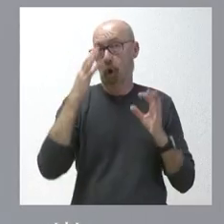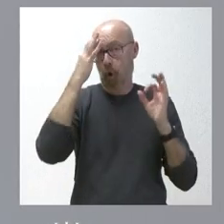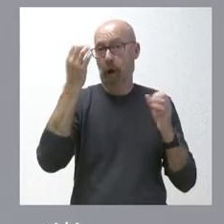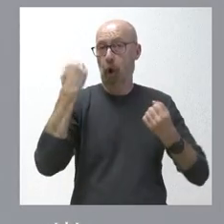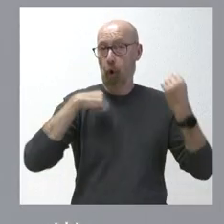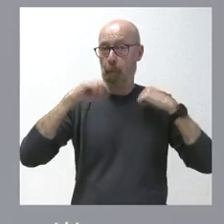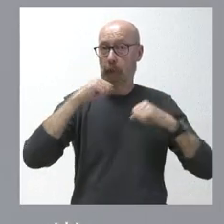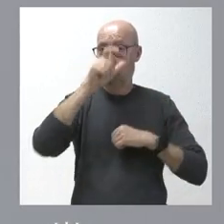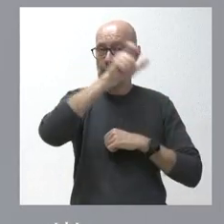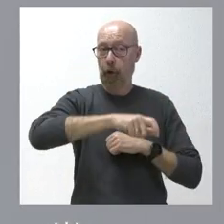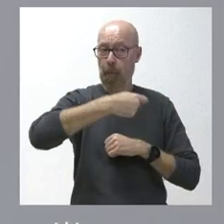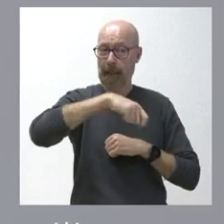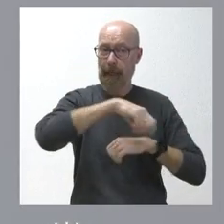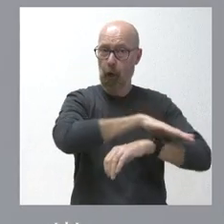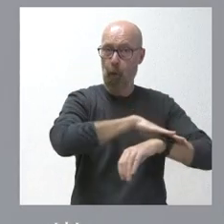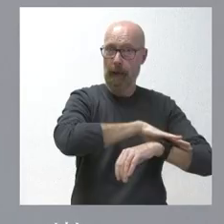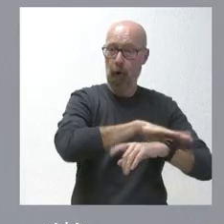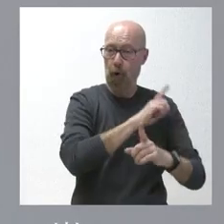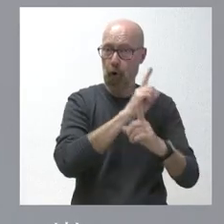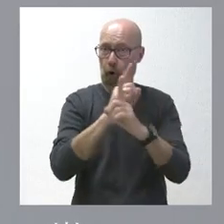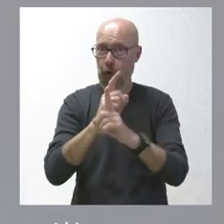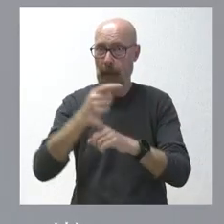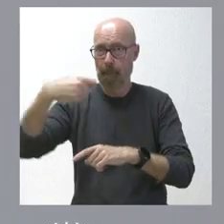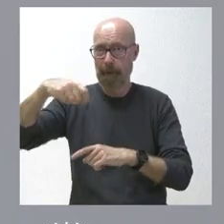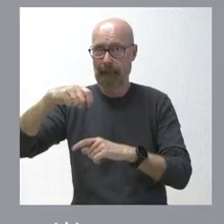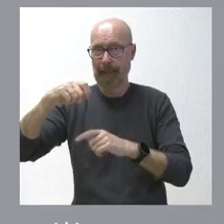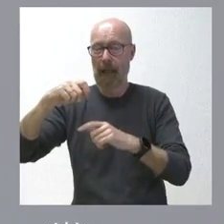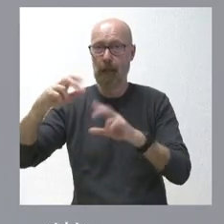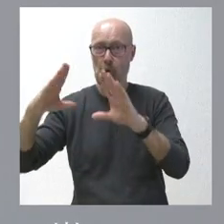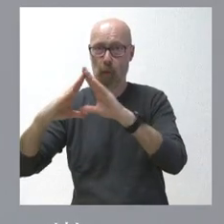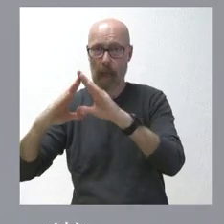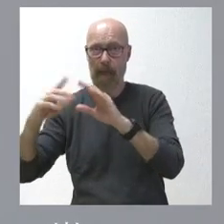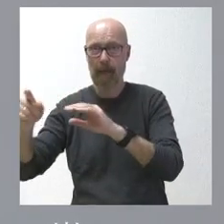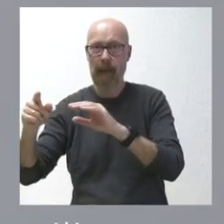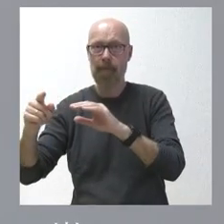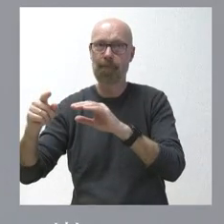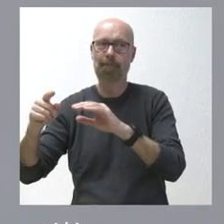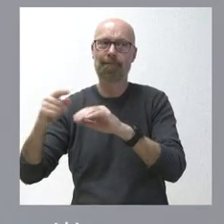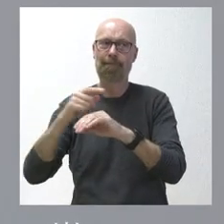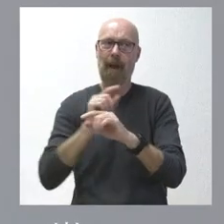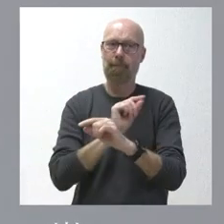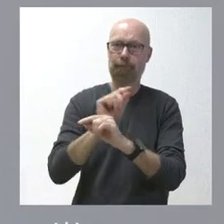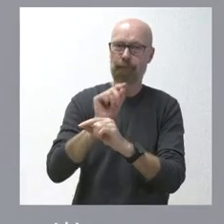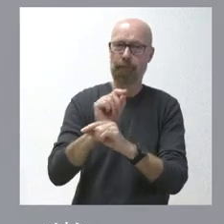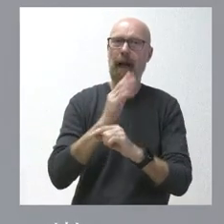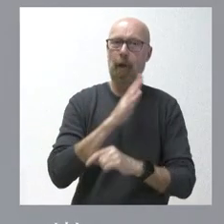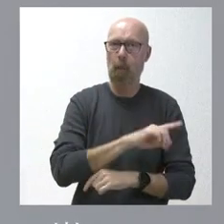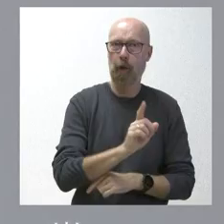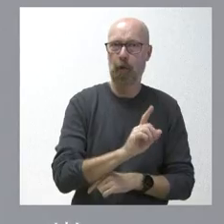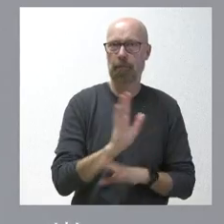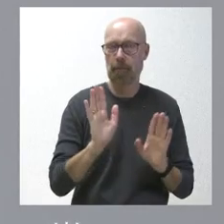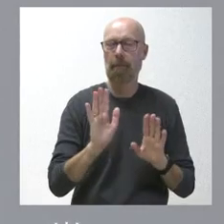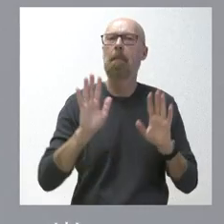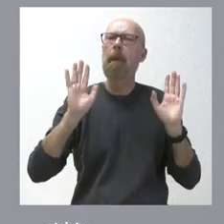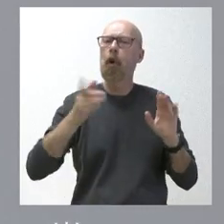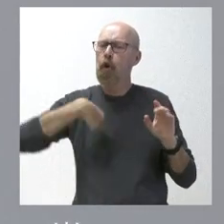Gobierno con la presidenta de la Comunidad de Madrid no sea el adecuado, pero nosotros lo que queremos hablar es de Castilla y León y